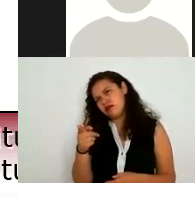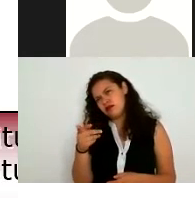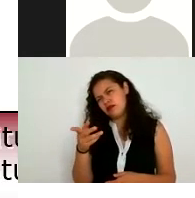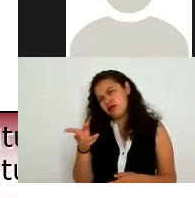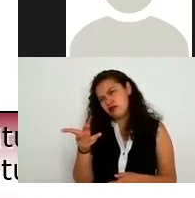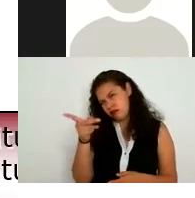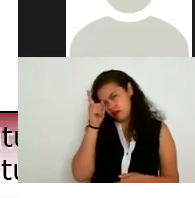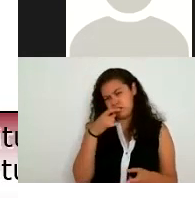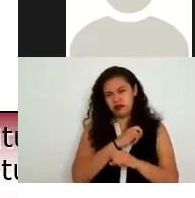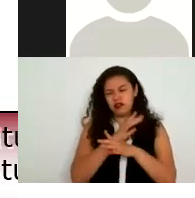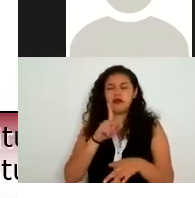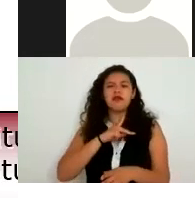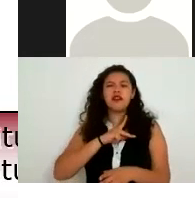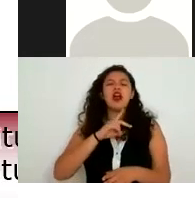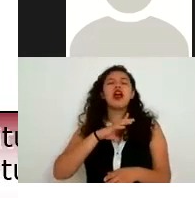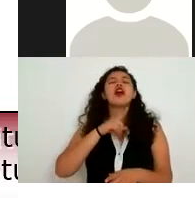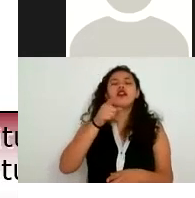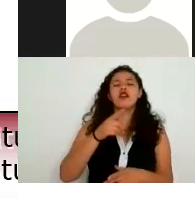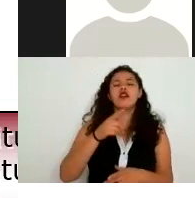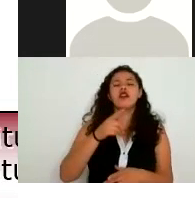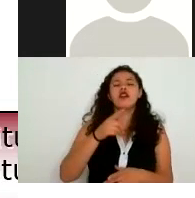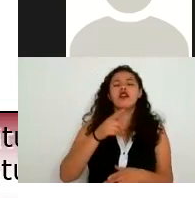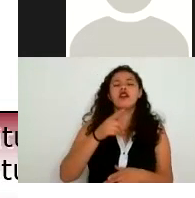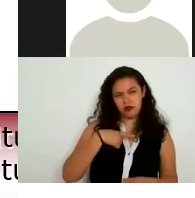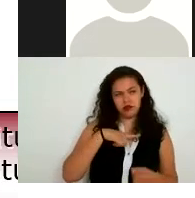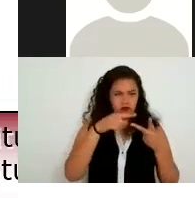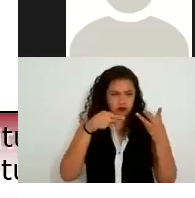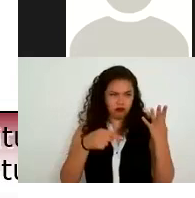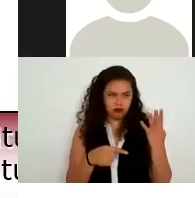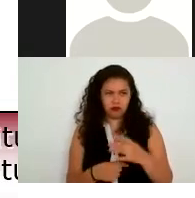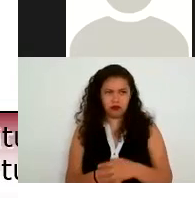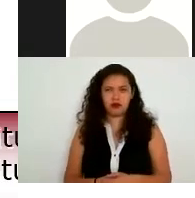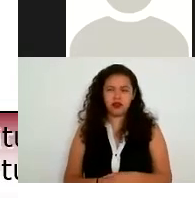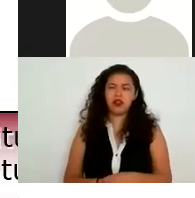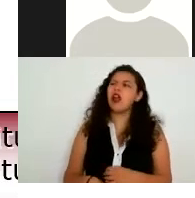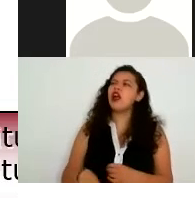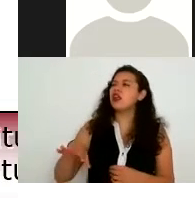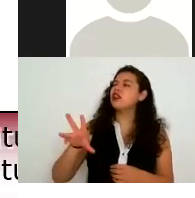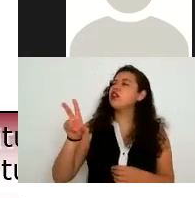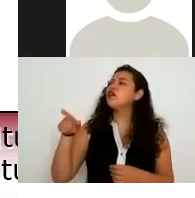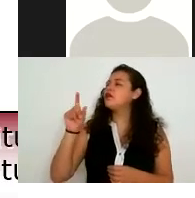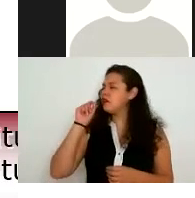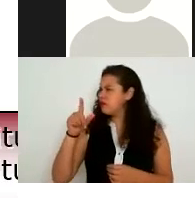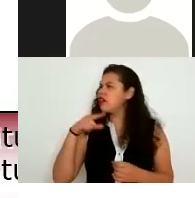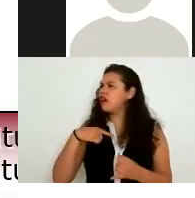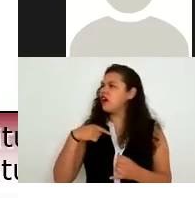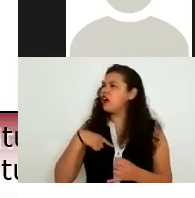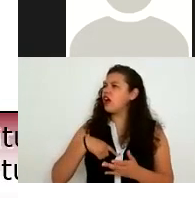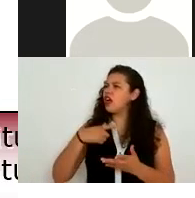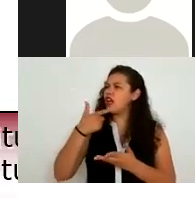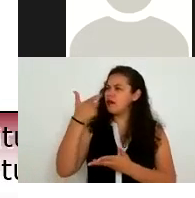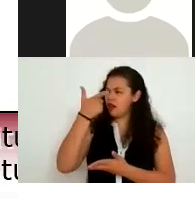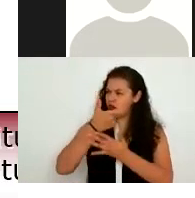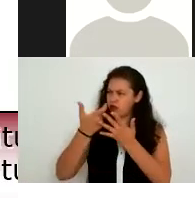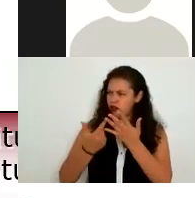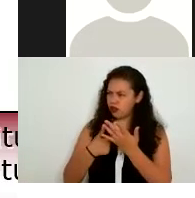míos y tú le dices yo tengo domicilio edad a teléfono y el titular diga no pero tú también me recabaste una cuenta bancaria y no me